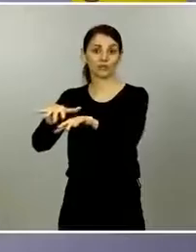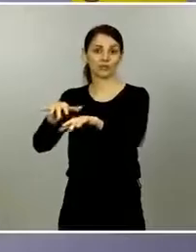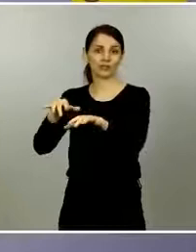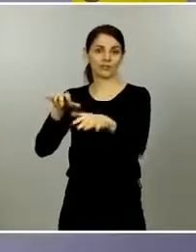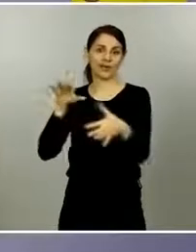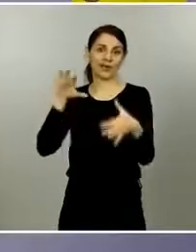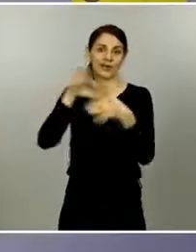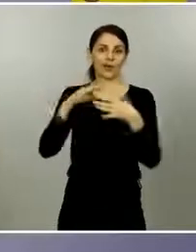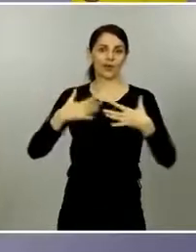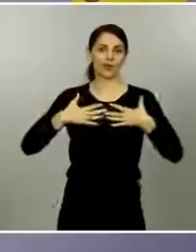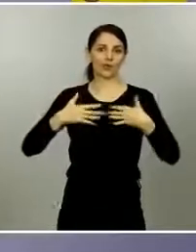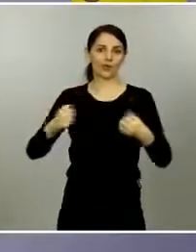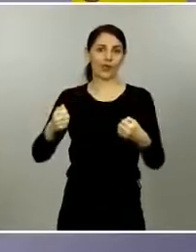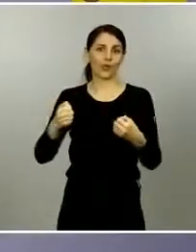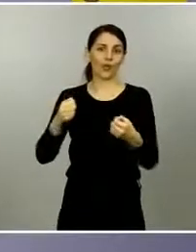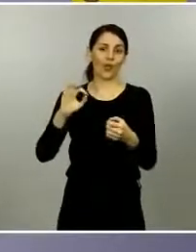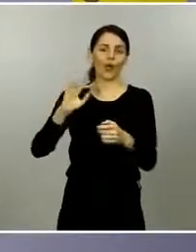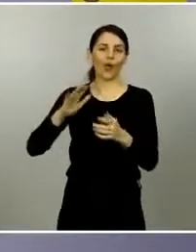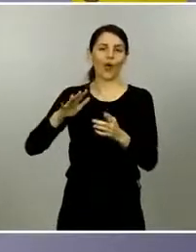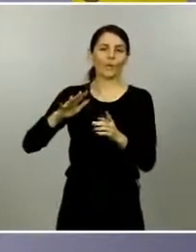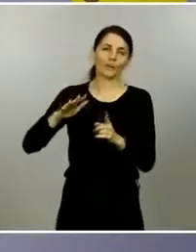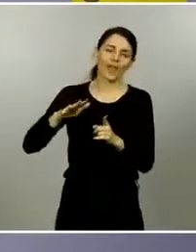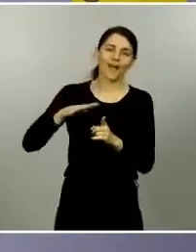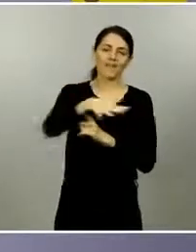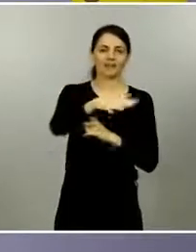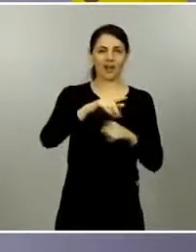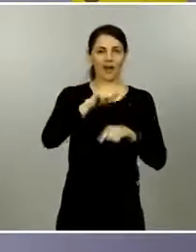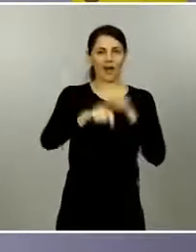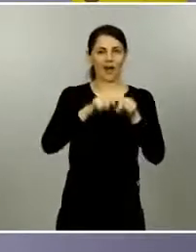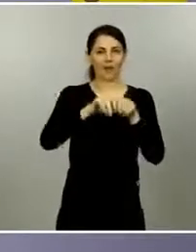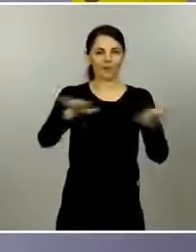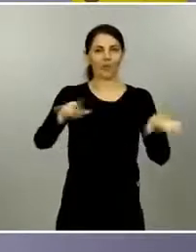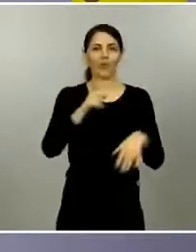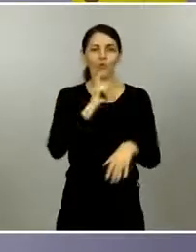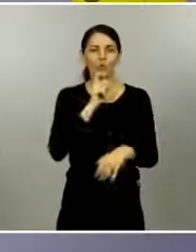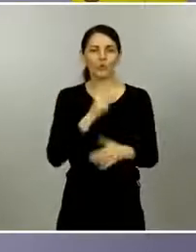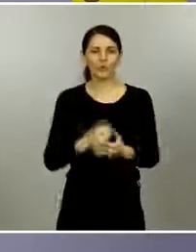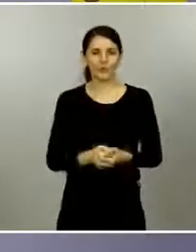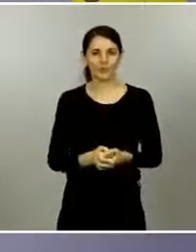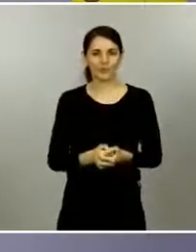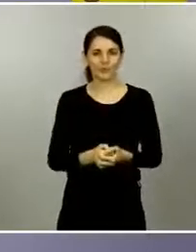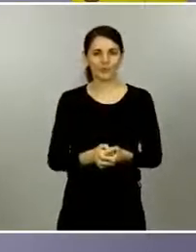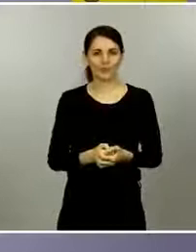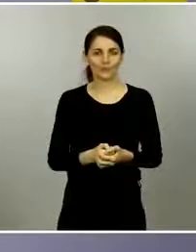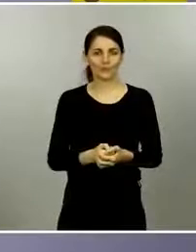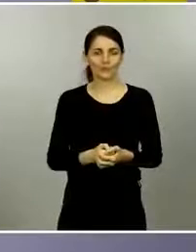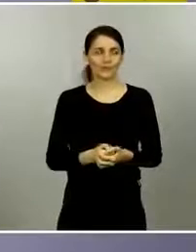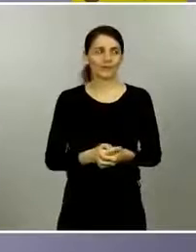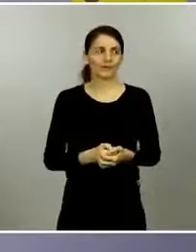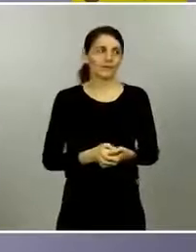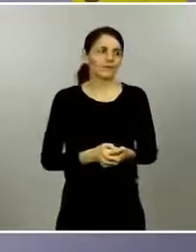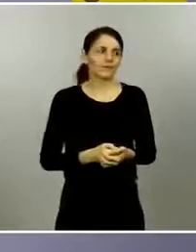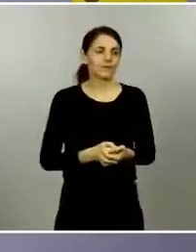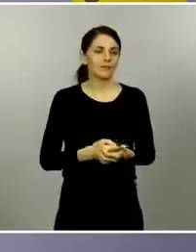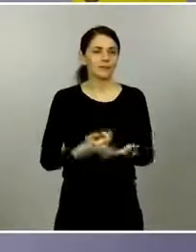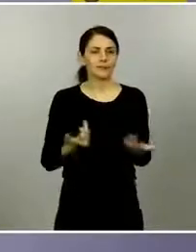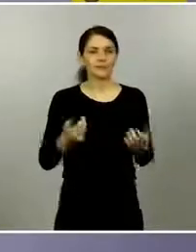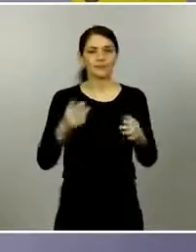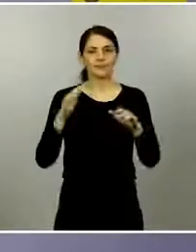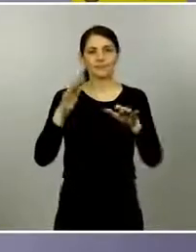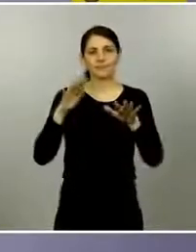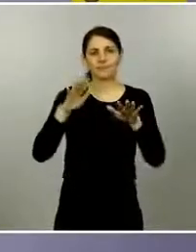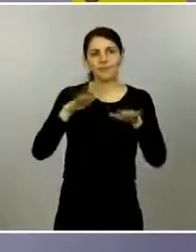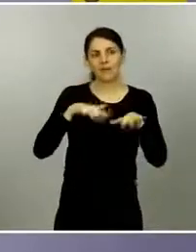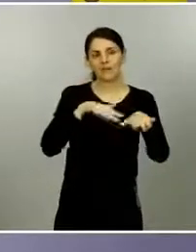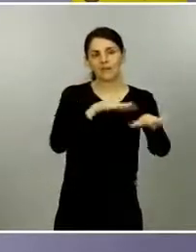Manifestaciones en la calle y la evolución de la pandemia Las manifestaciones hay que valorar con mucho cuidado